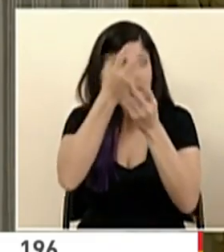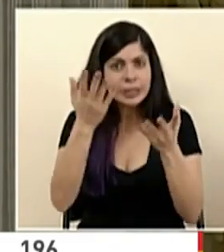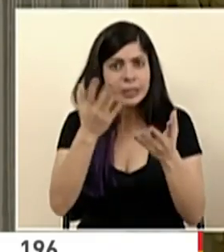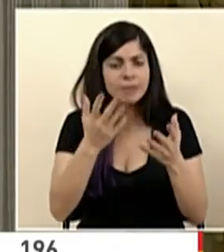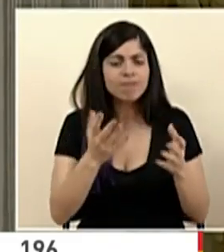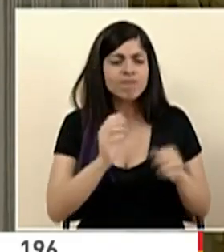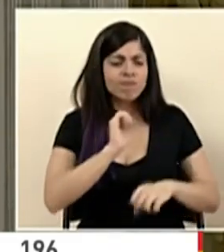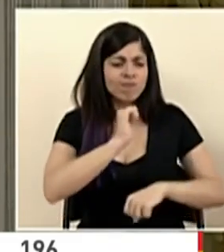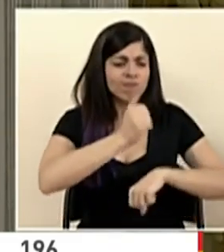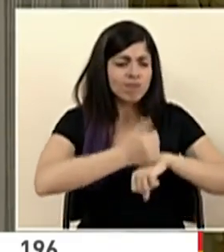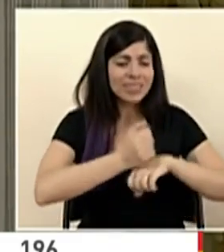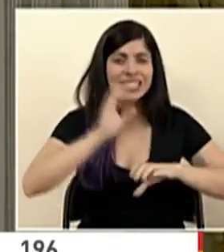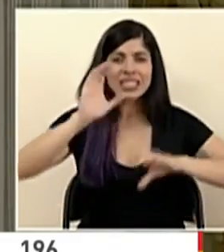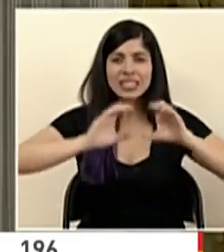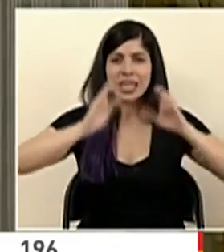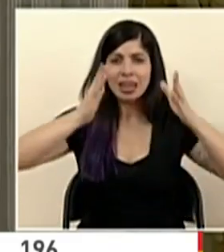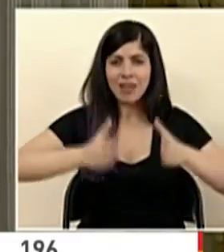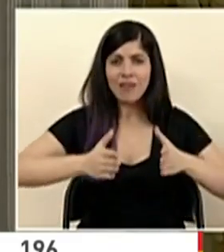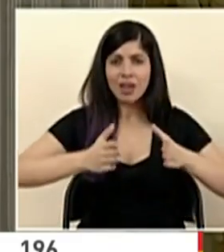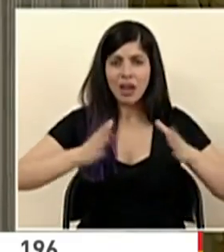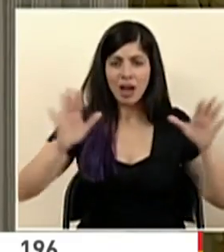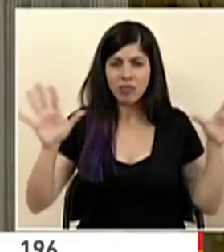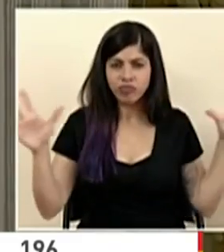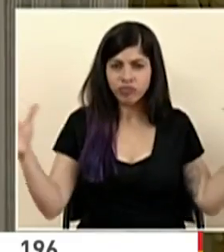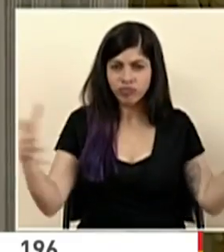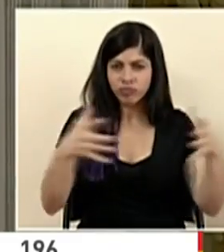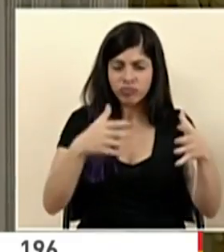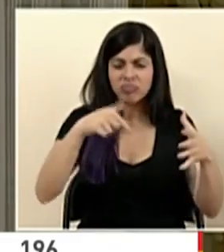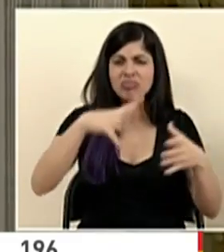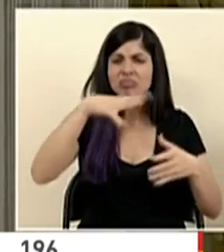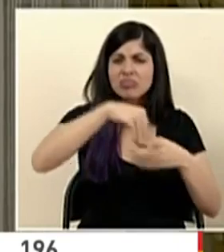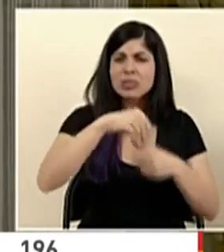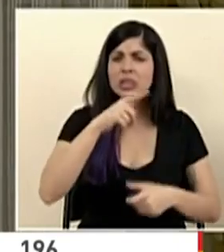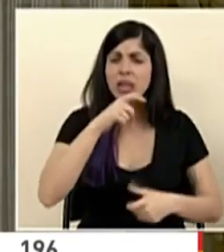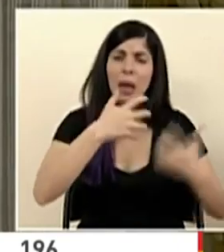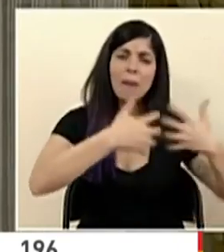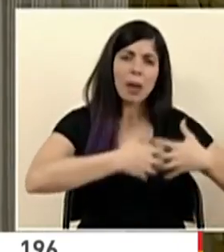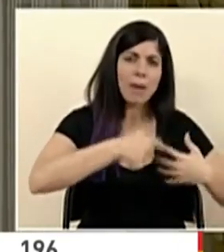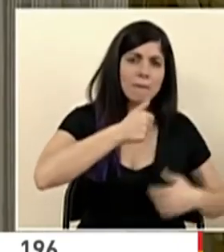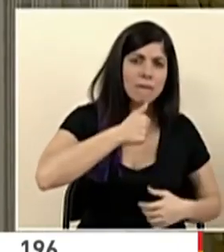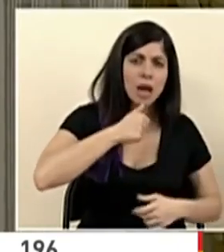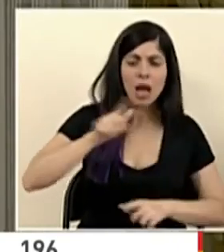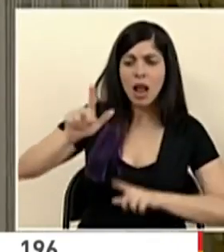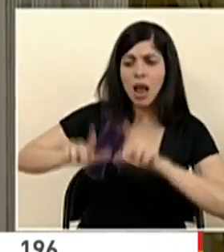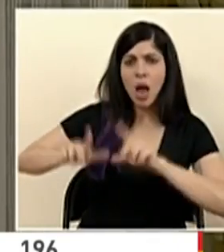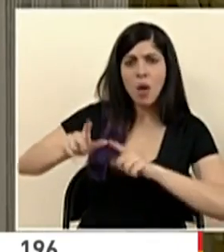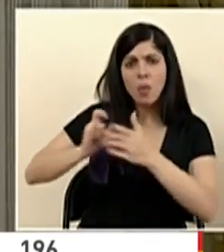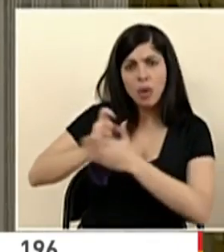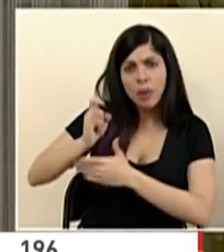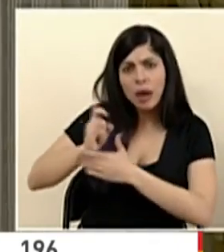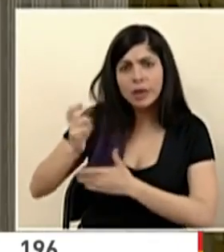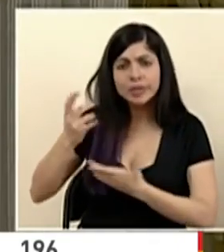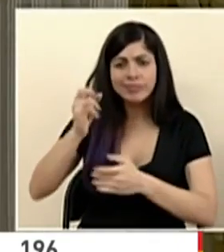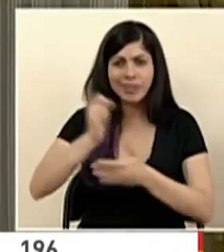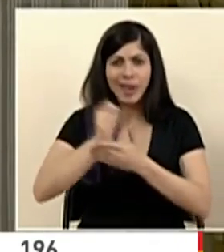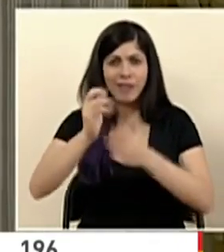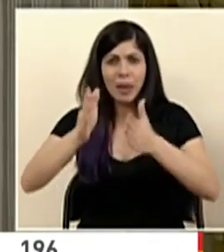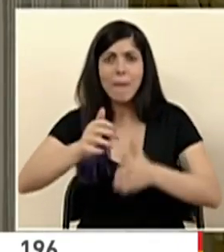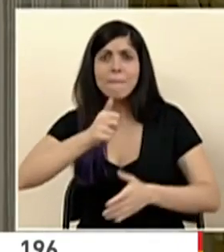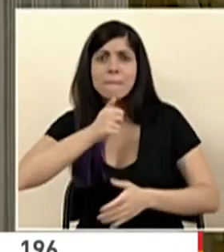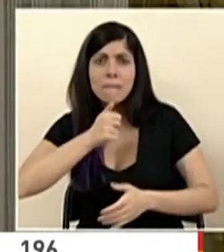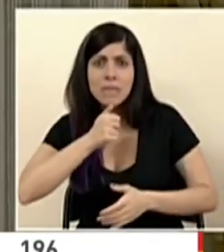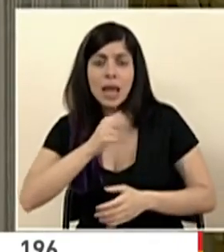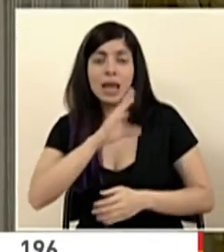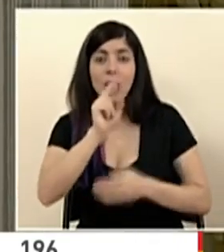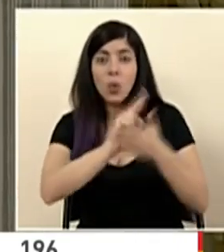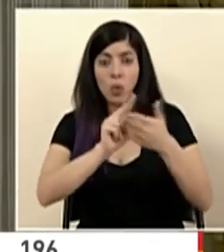comunidad científica donde está involucrado en la empresa privada, laboratorios de investigación, investigadores privados